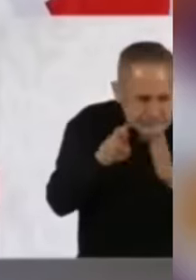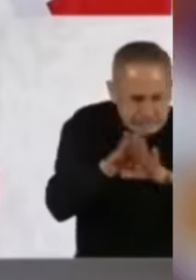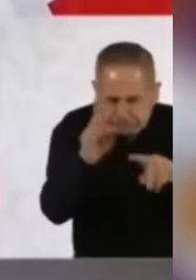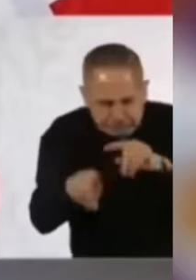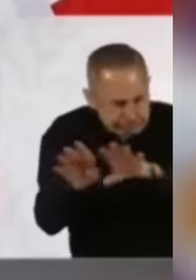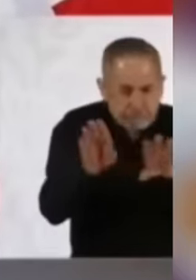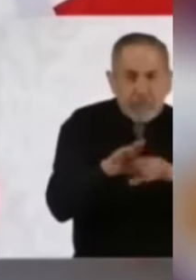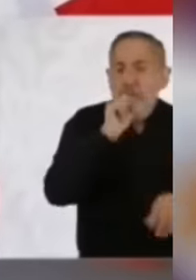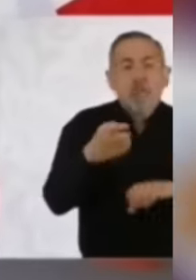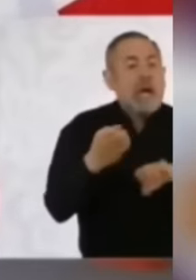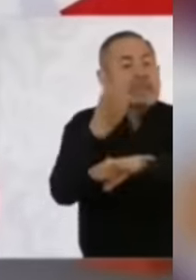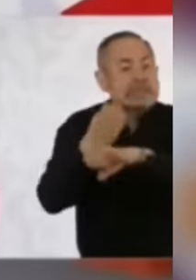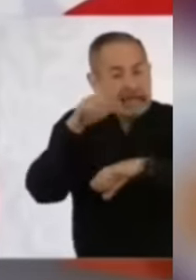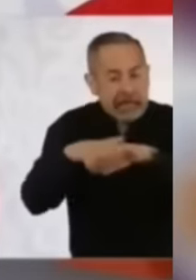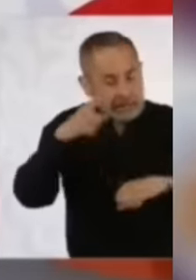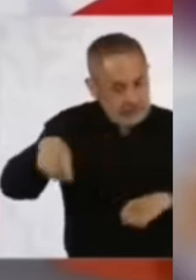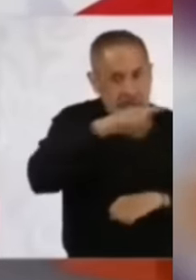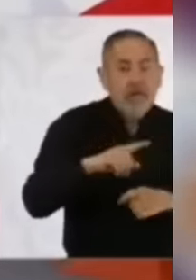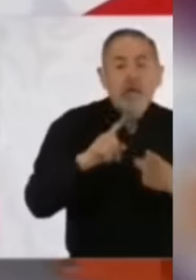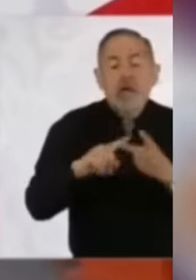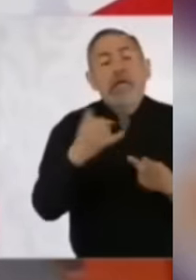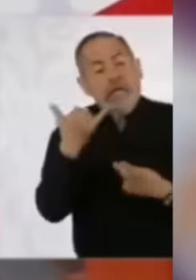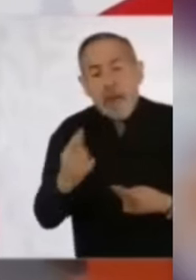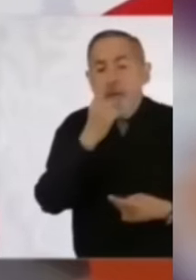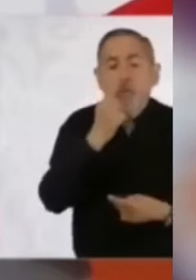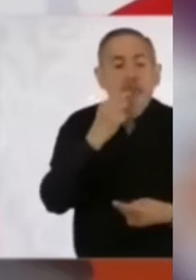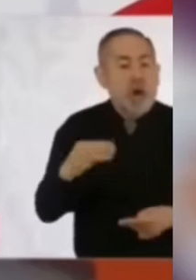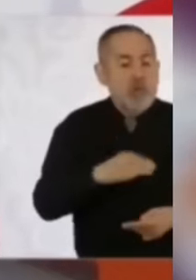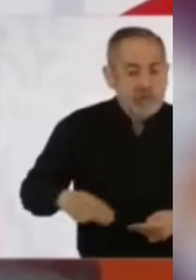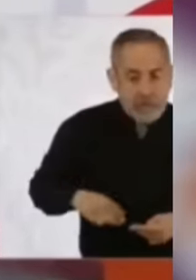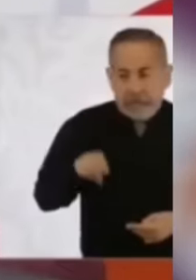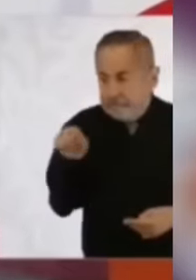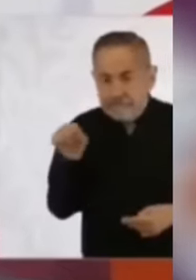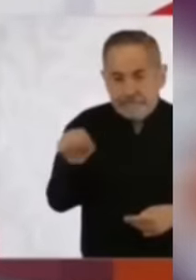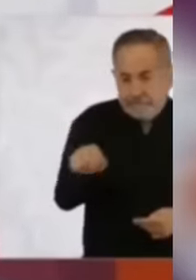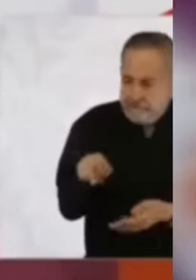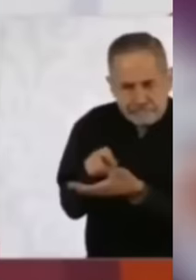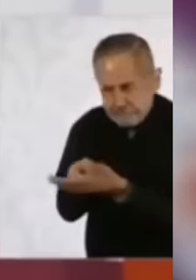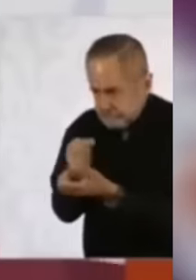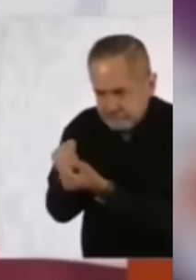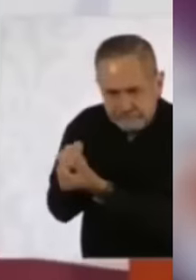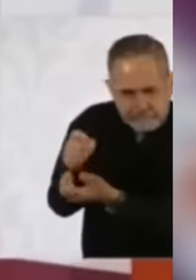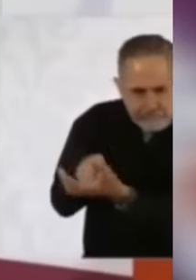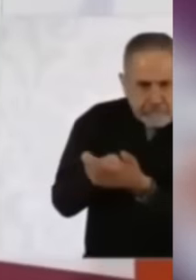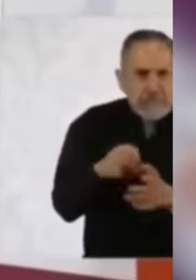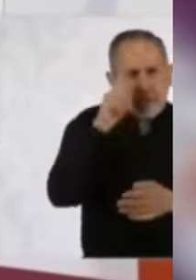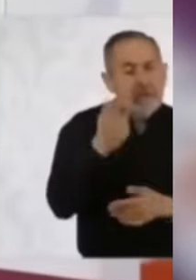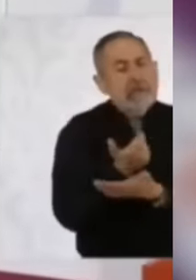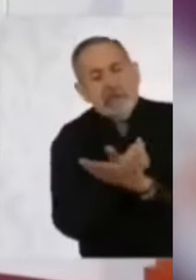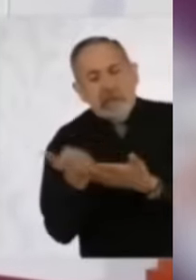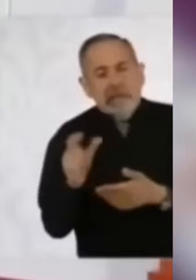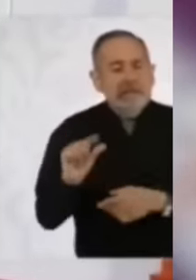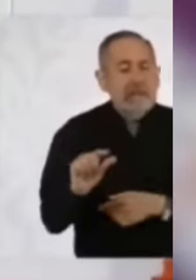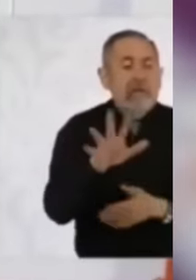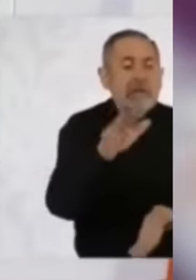estatal como de la policía municipal, de las policías municipales. Pasaron de salarios de